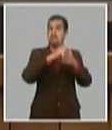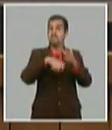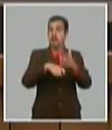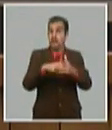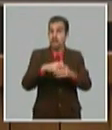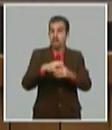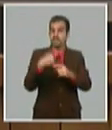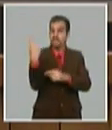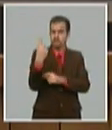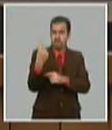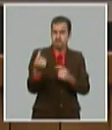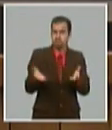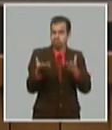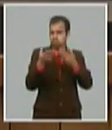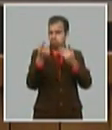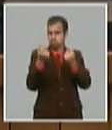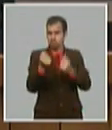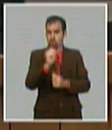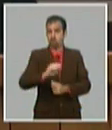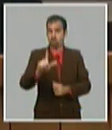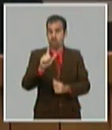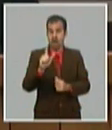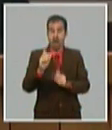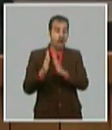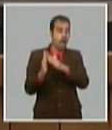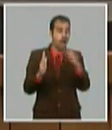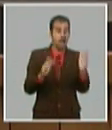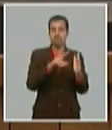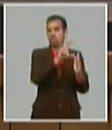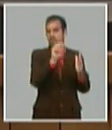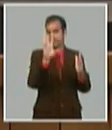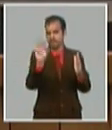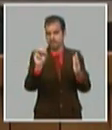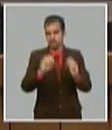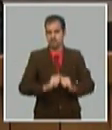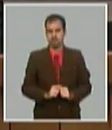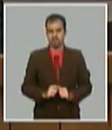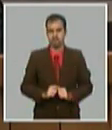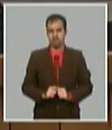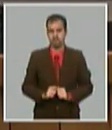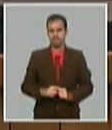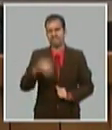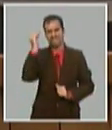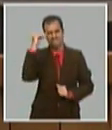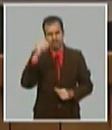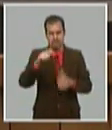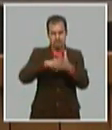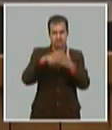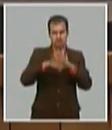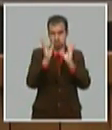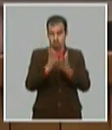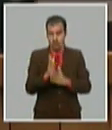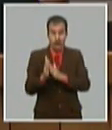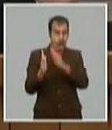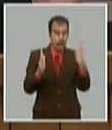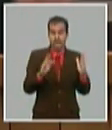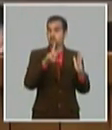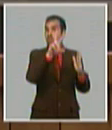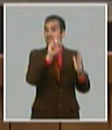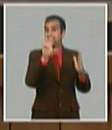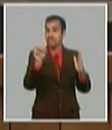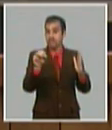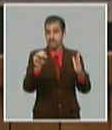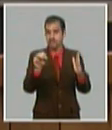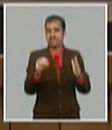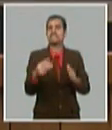de Desarrollo Económico y Social al 2030 recordemos que aquí mismo explicamos que el Plan Nacional de Desarrollo Económico y Social al 2030 tiene tres etapas